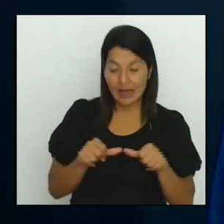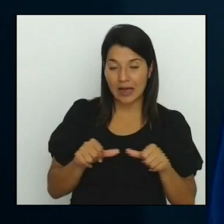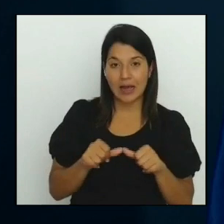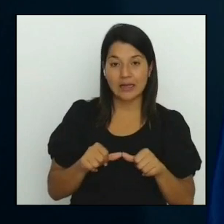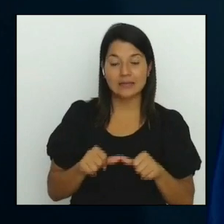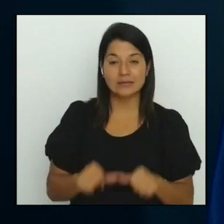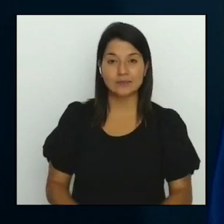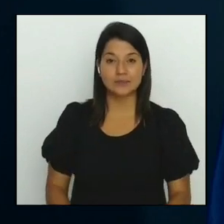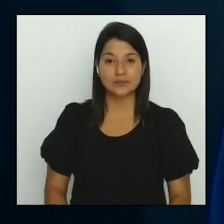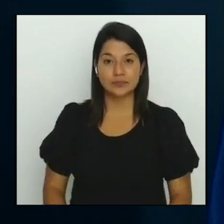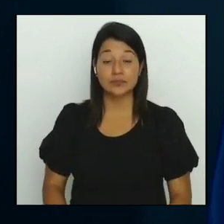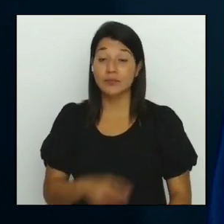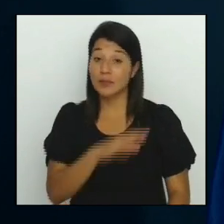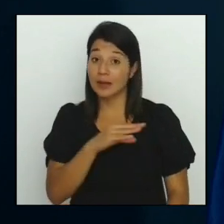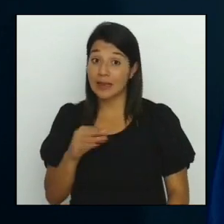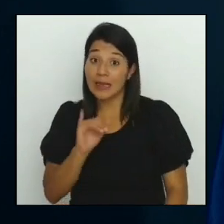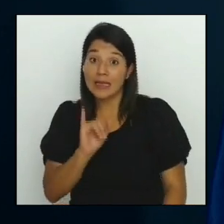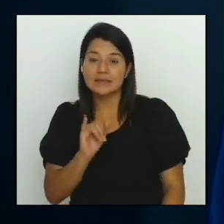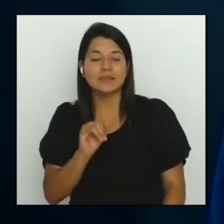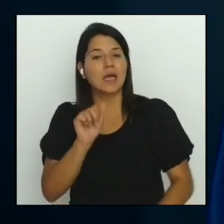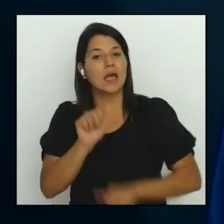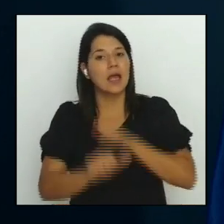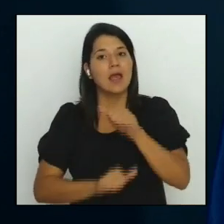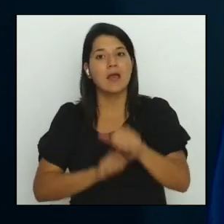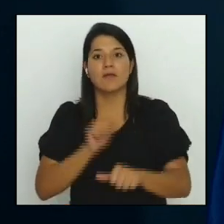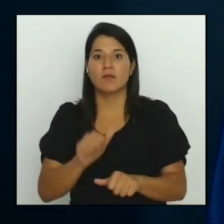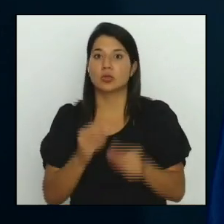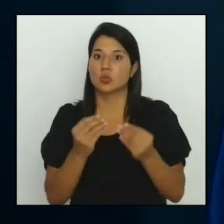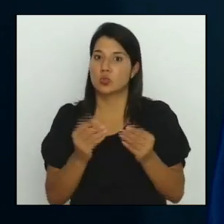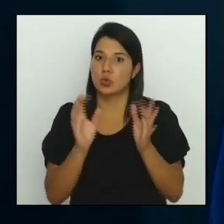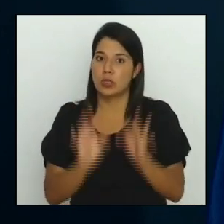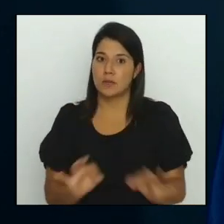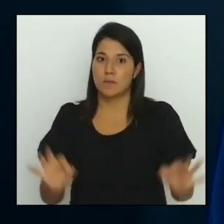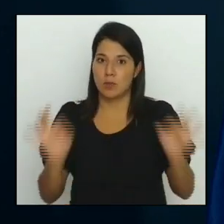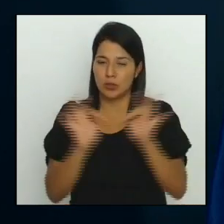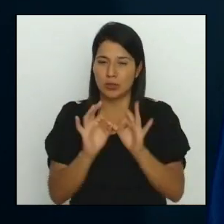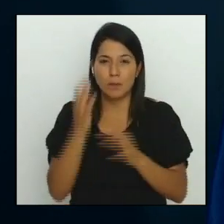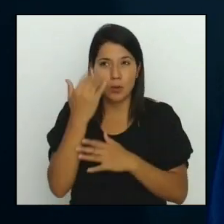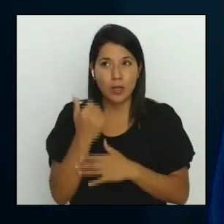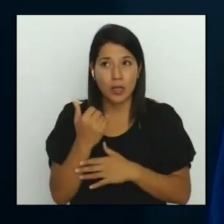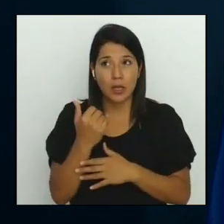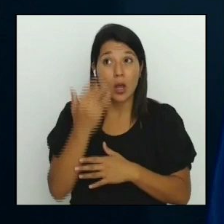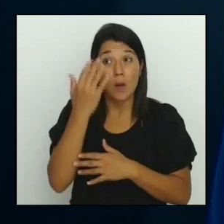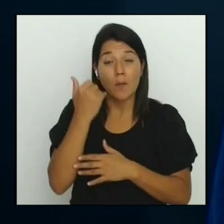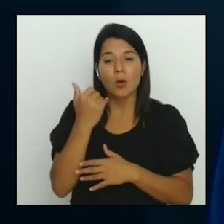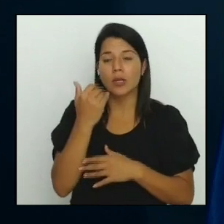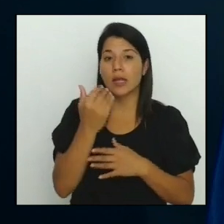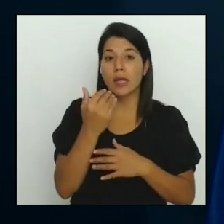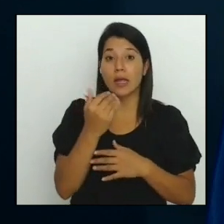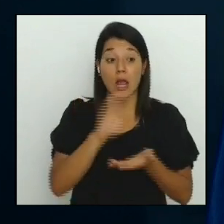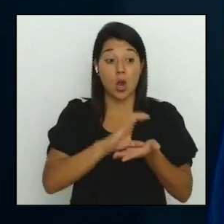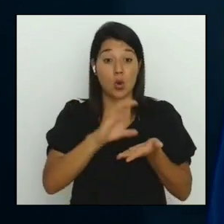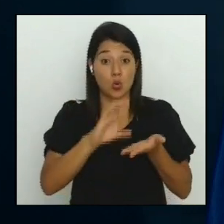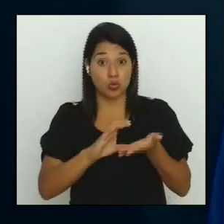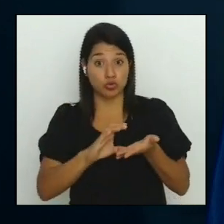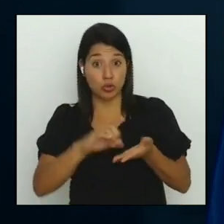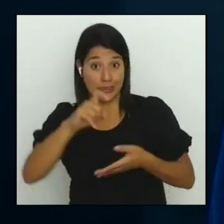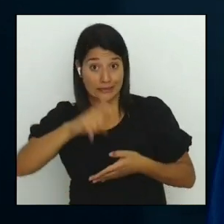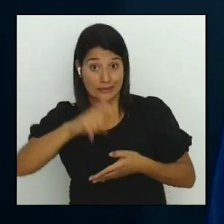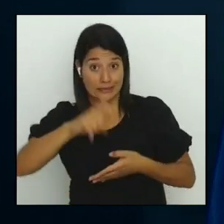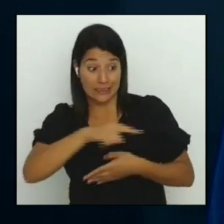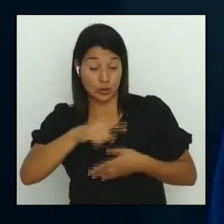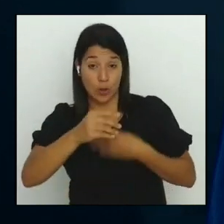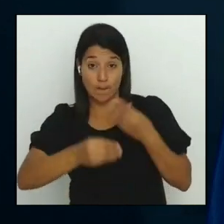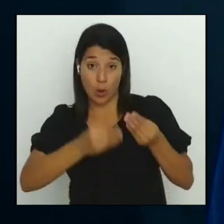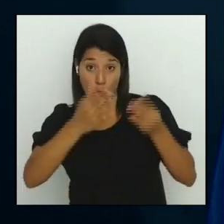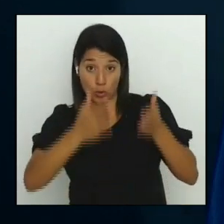y este es un esfuerzo muy importante ya que el curso que tienen que llevar los productores para recibir la